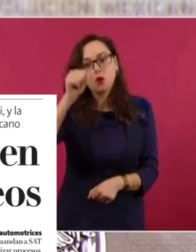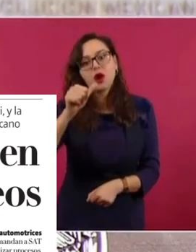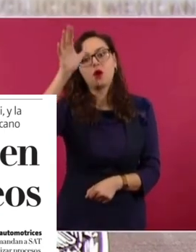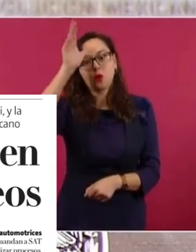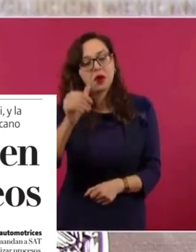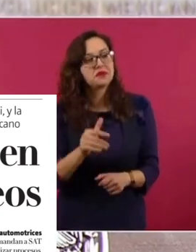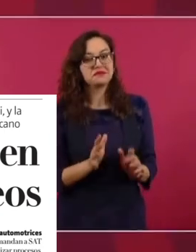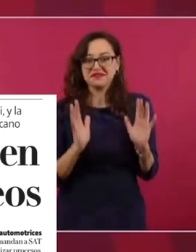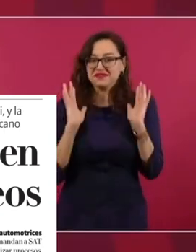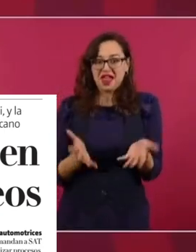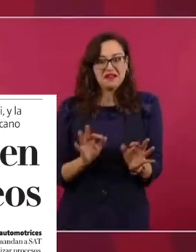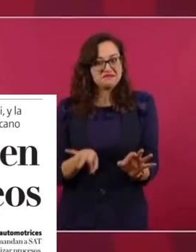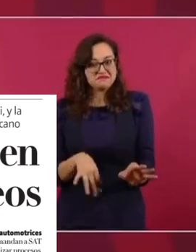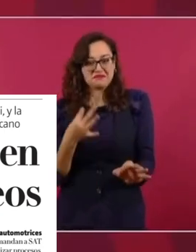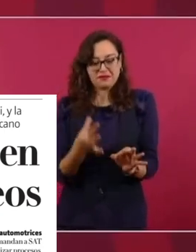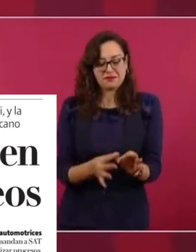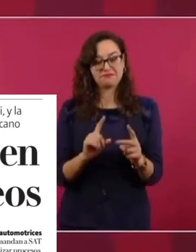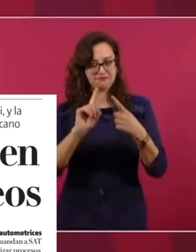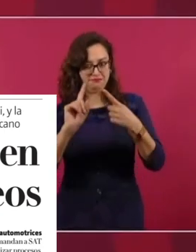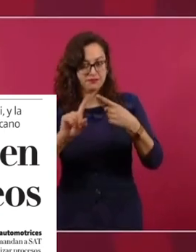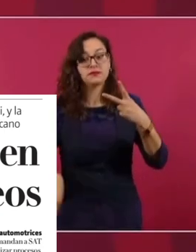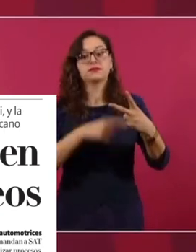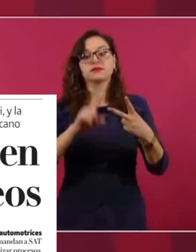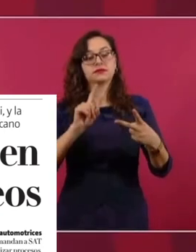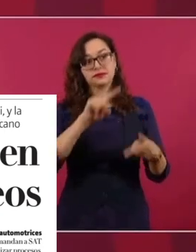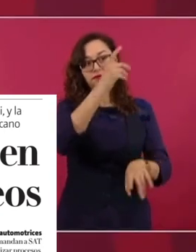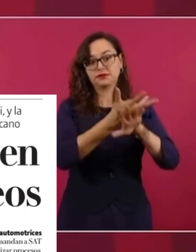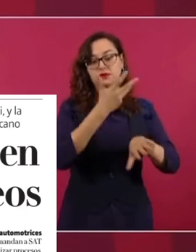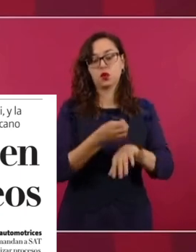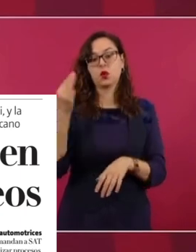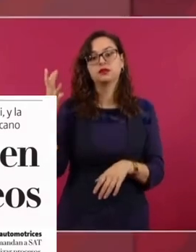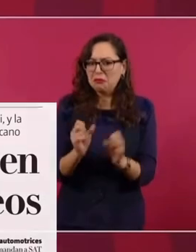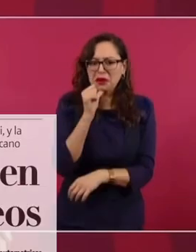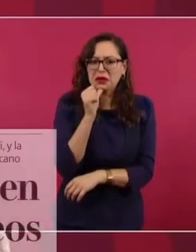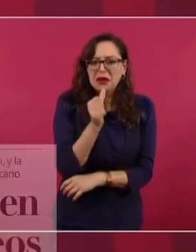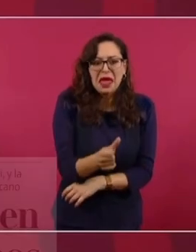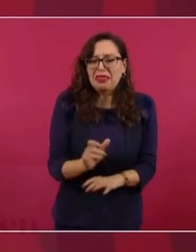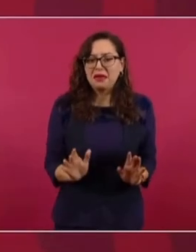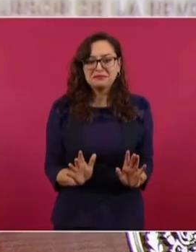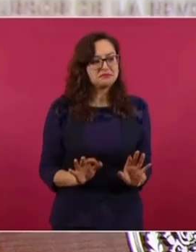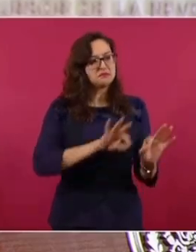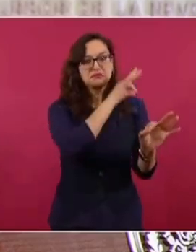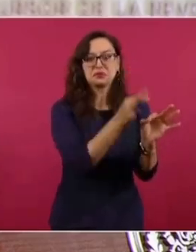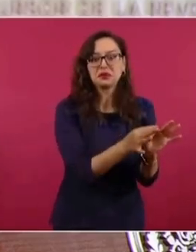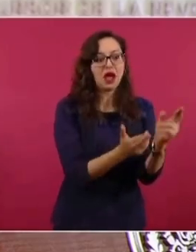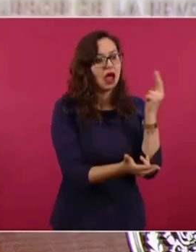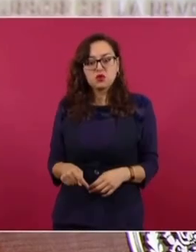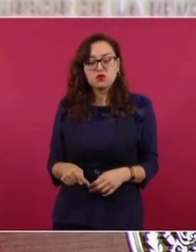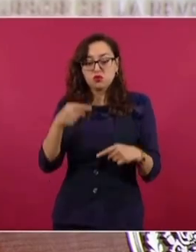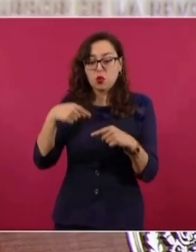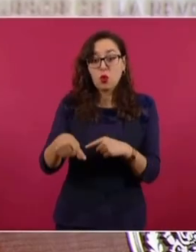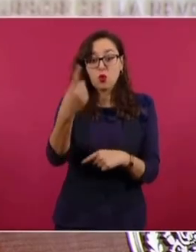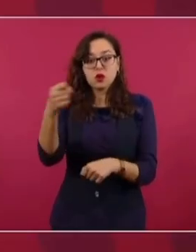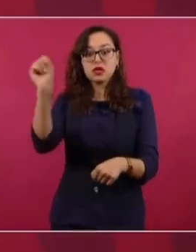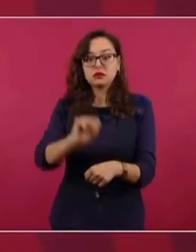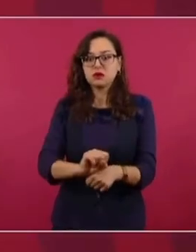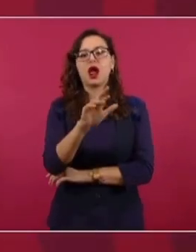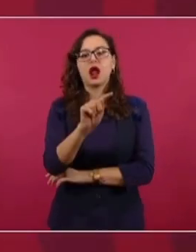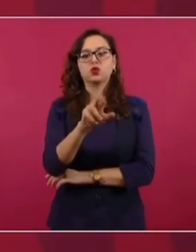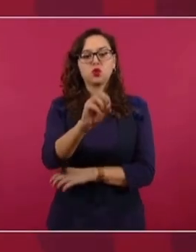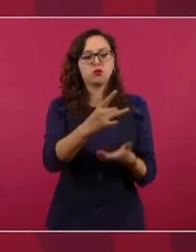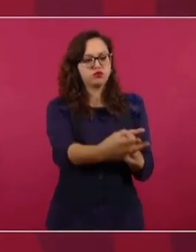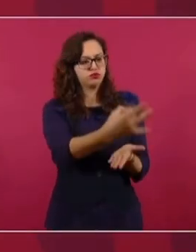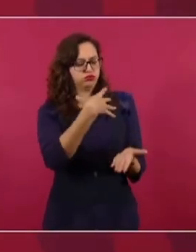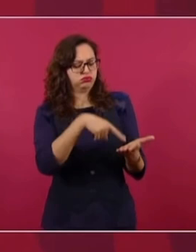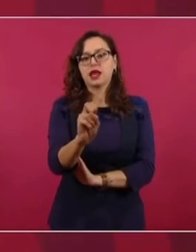Luego voy a Washington, hablamos en Casa Blanca con el presidente Biden, regresamos y a la semana la llamada consulta,